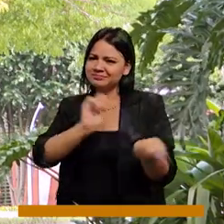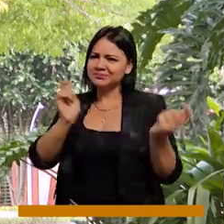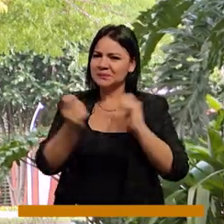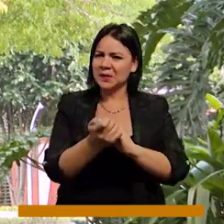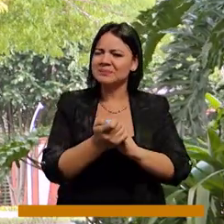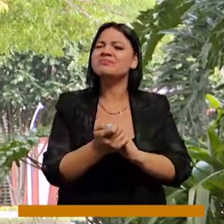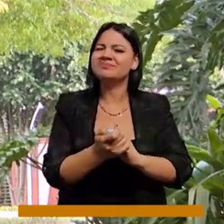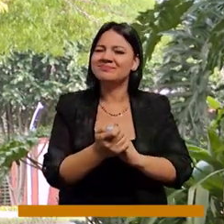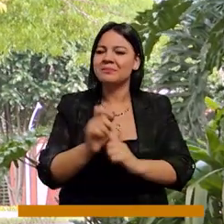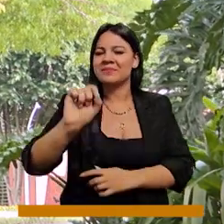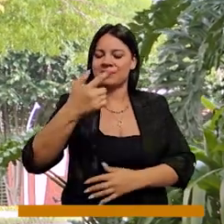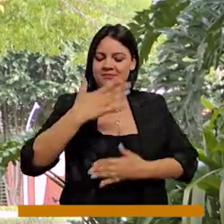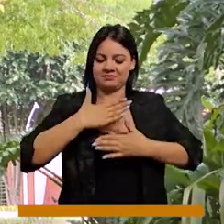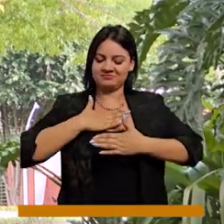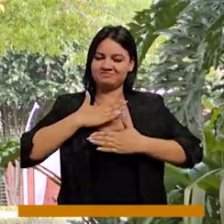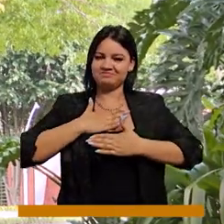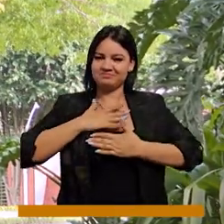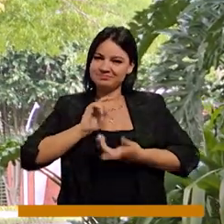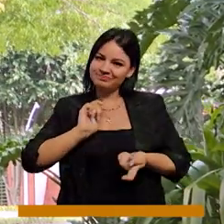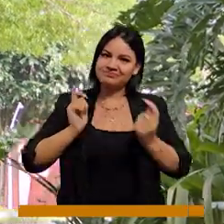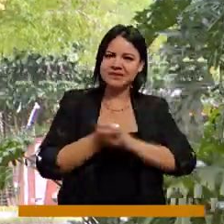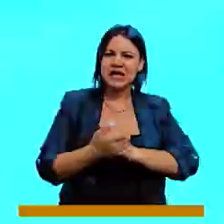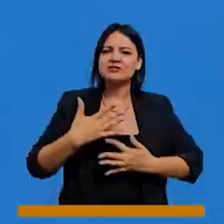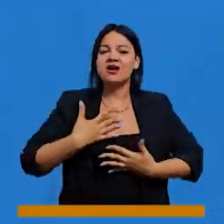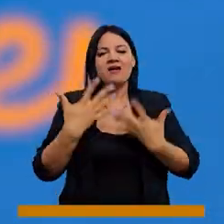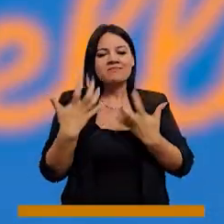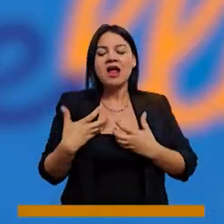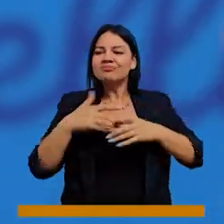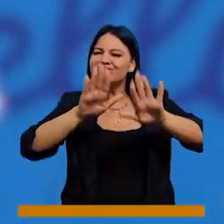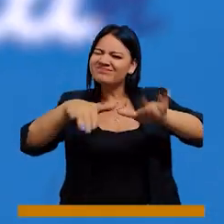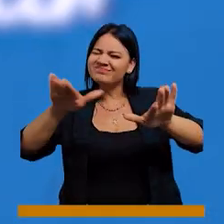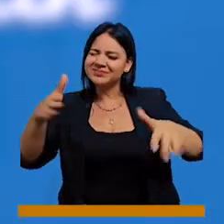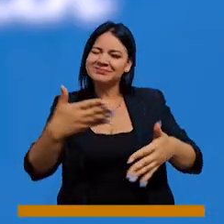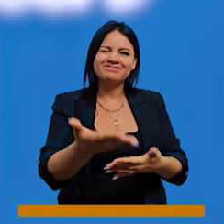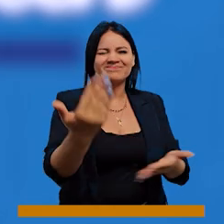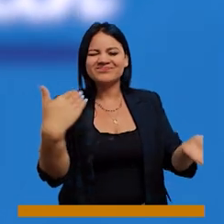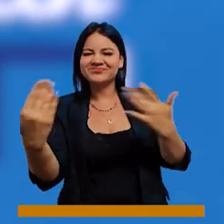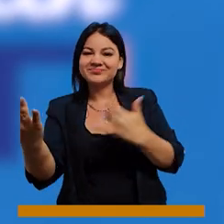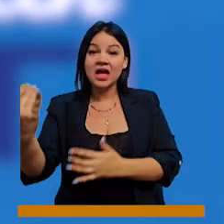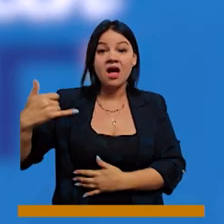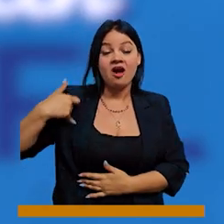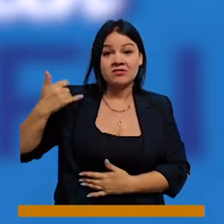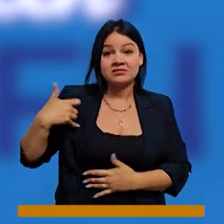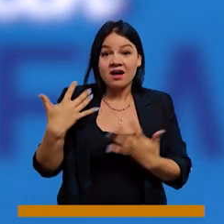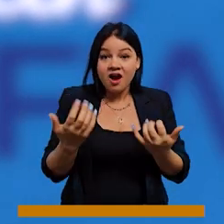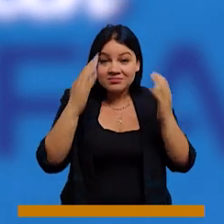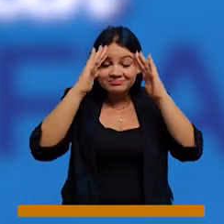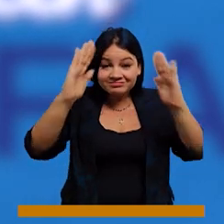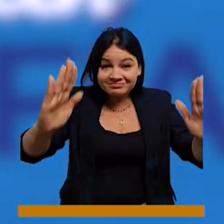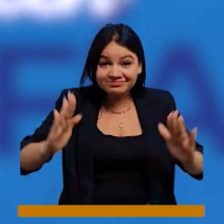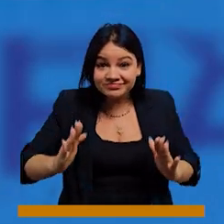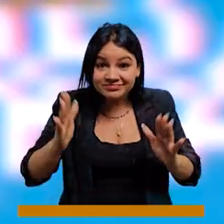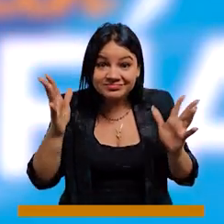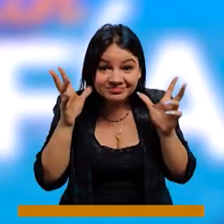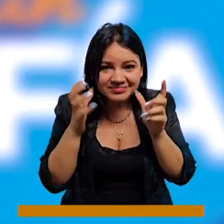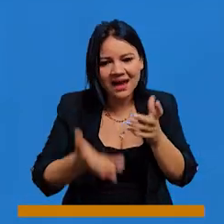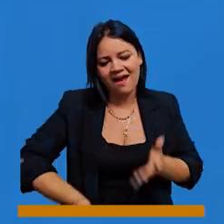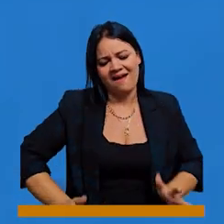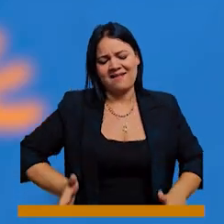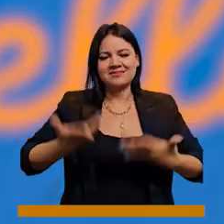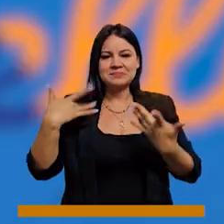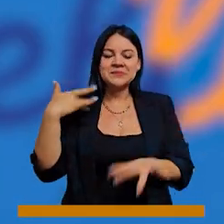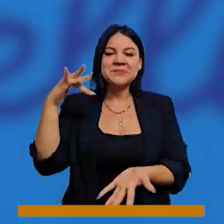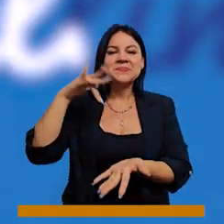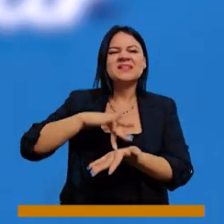pero el primer mundo que cambia es el de uno mismo. Por eso yo quiero invitar a todos los jóvenes que hoy nos estén escuchando, para que se